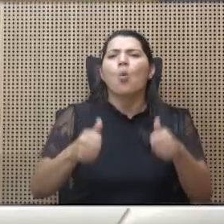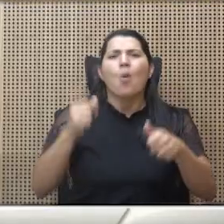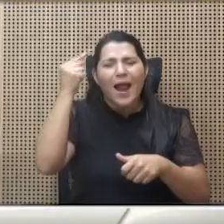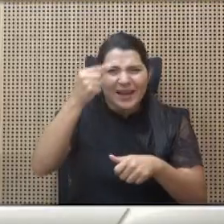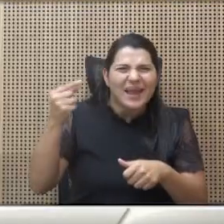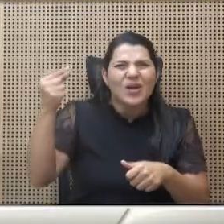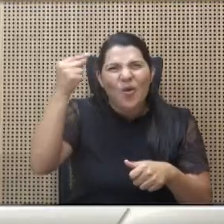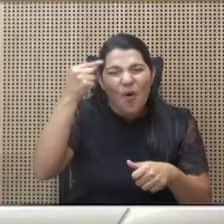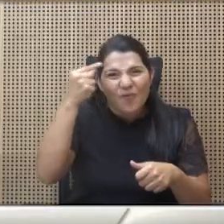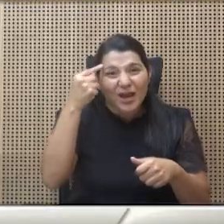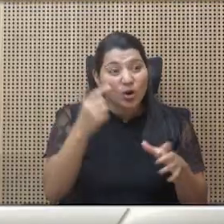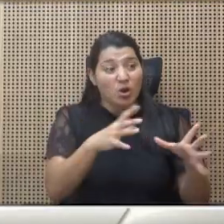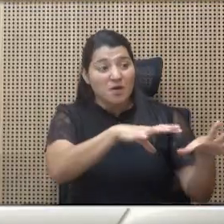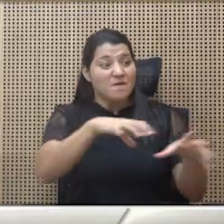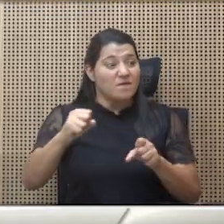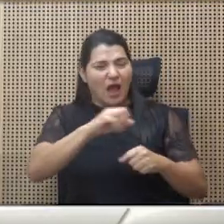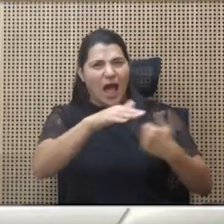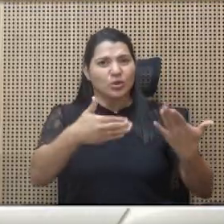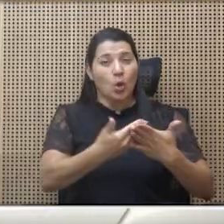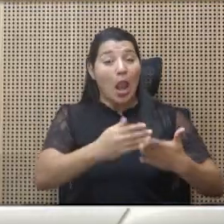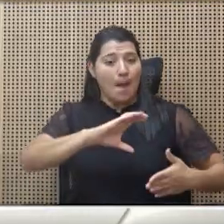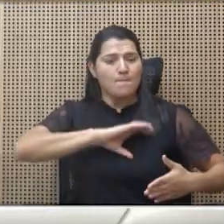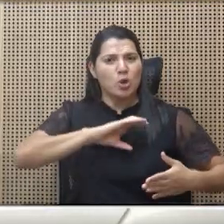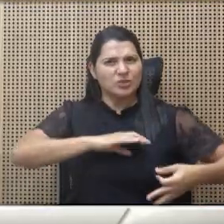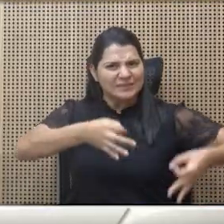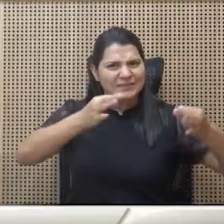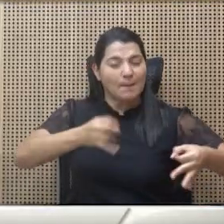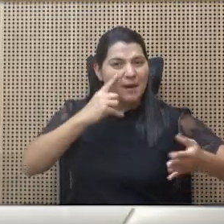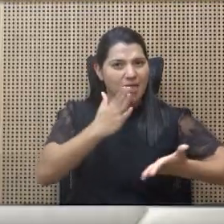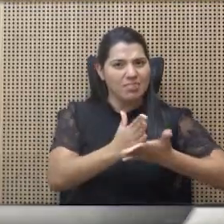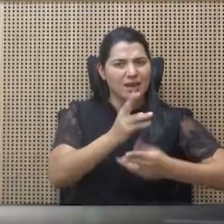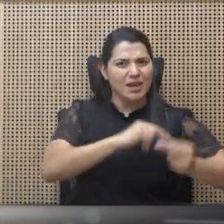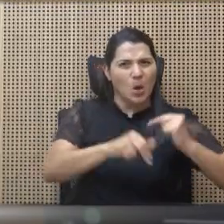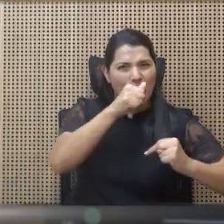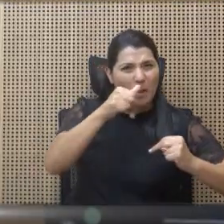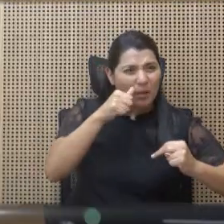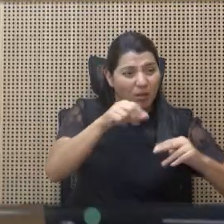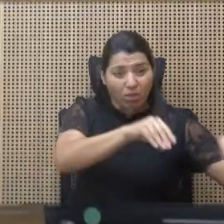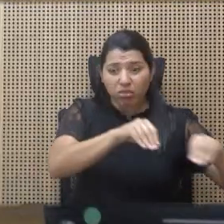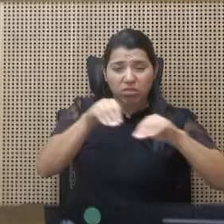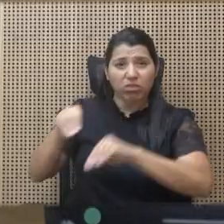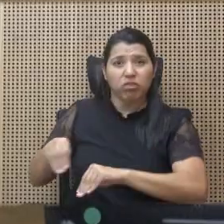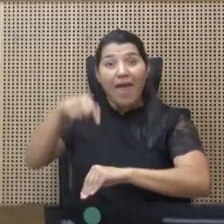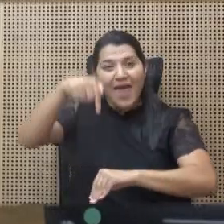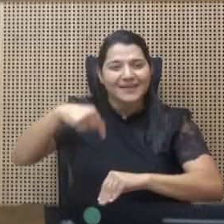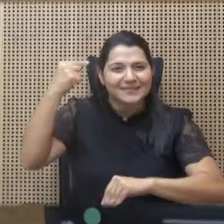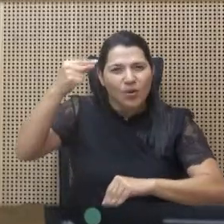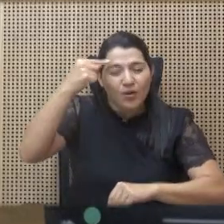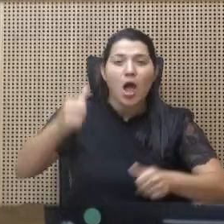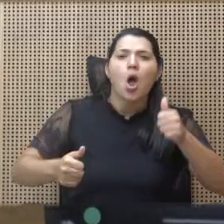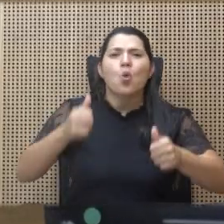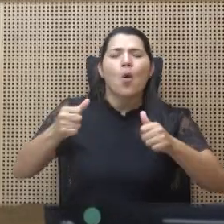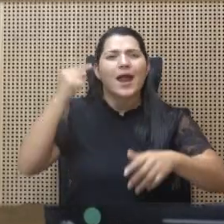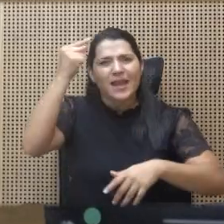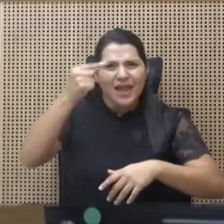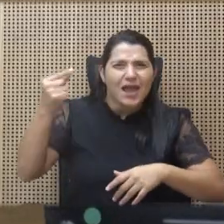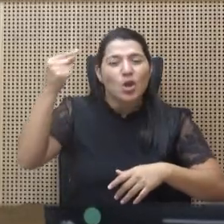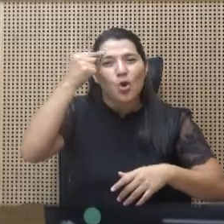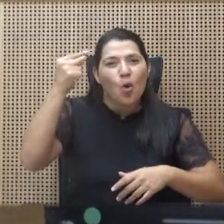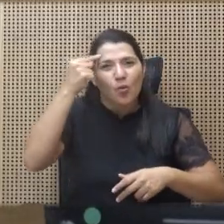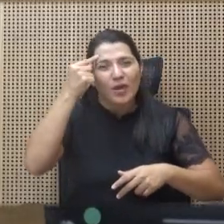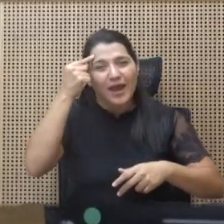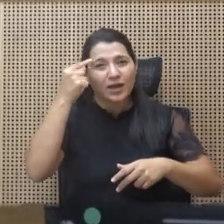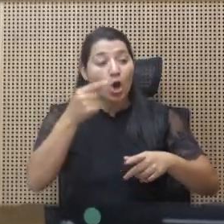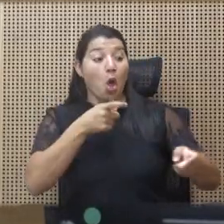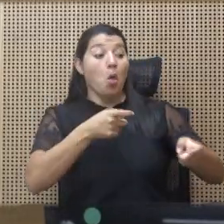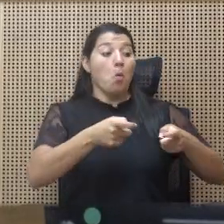las policías oficiales para detener el narcotráfico? Este gobierno, ¿cuál es el gobierno que instrumentaliza a la policía para